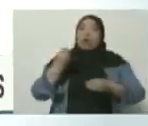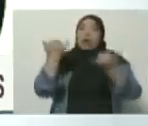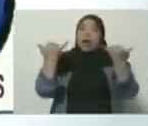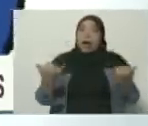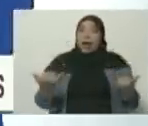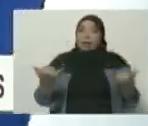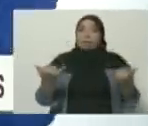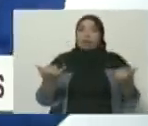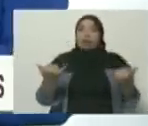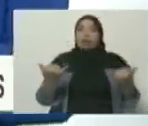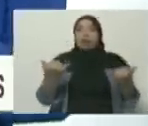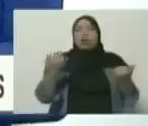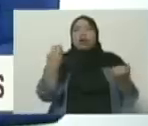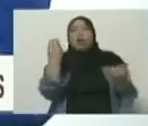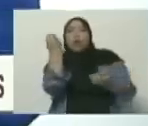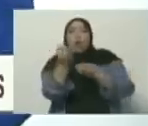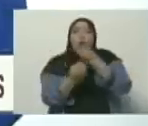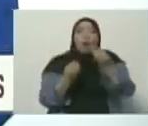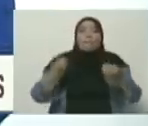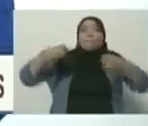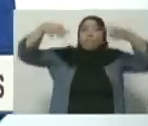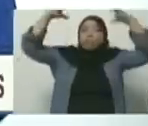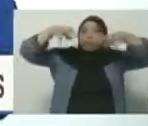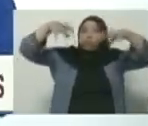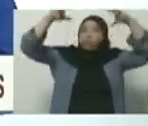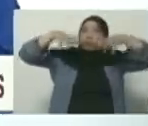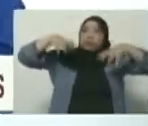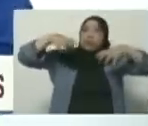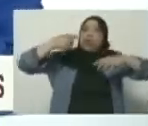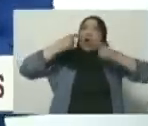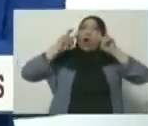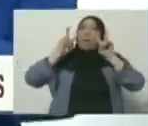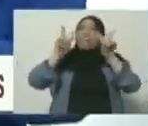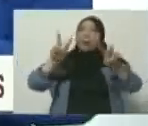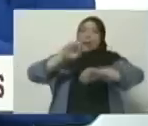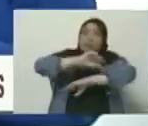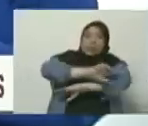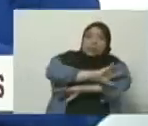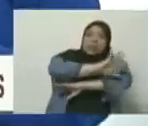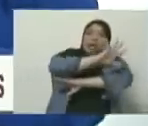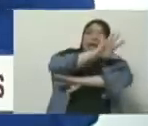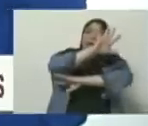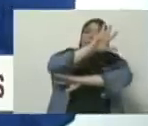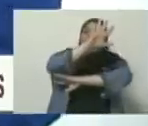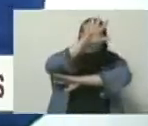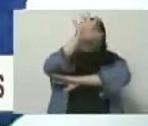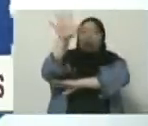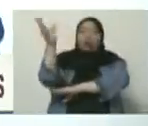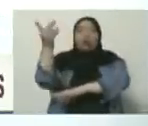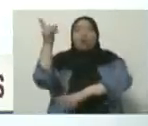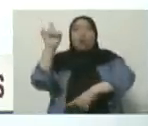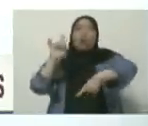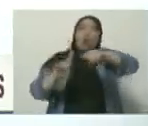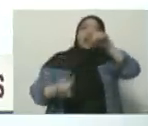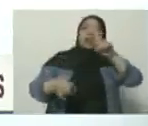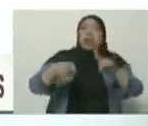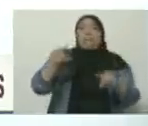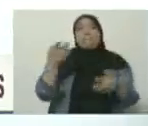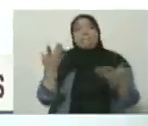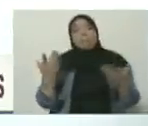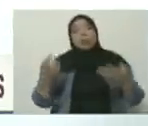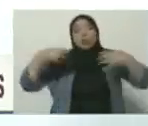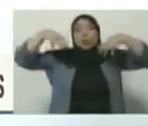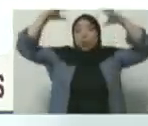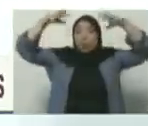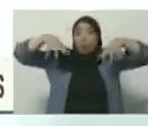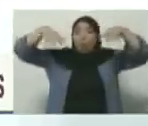atmosférica, cómo va a ser la ocurrencia de las lluvias. Hemos dicho que puede alcanzar unos niveles en un día prácticamente lo que podría llover